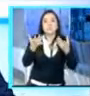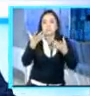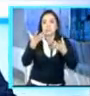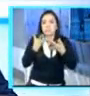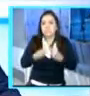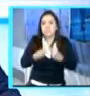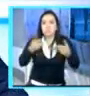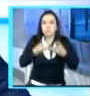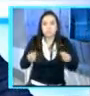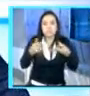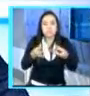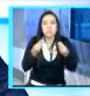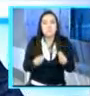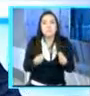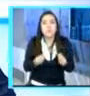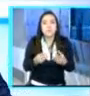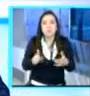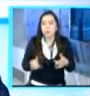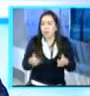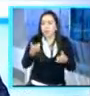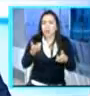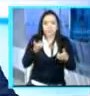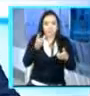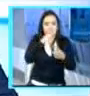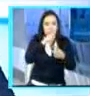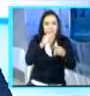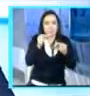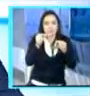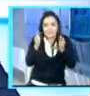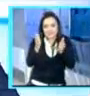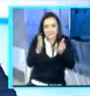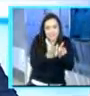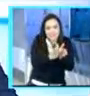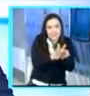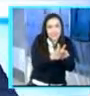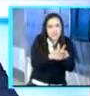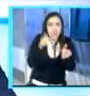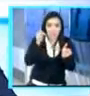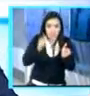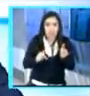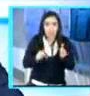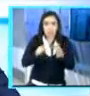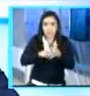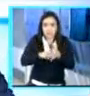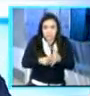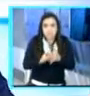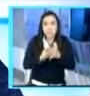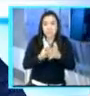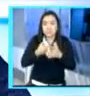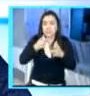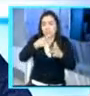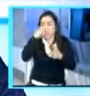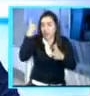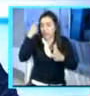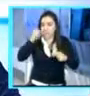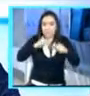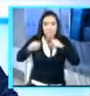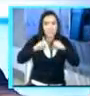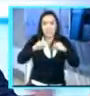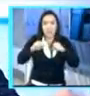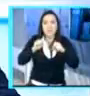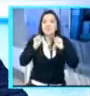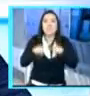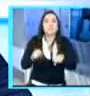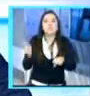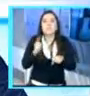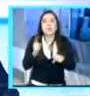todavía mejor. Guatemala, el próximo gobierno va a encontrar un desorden fiscal, eso sí, por la manera que se hace el